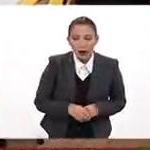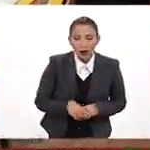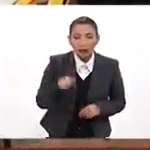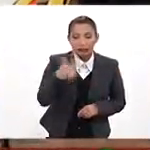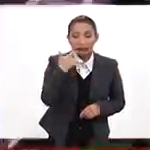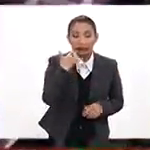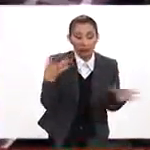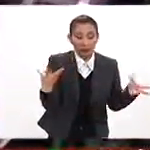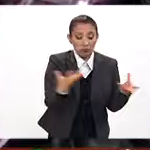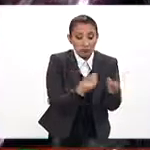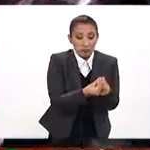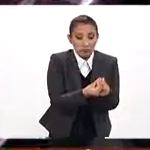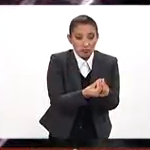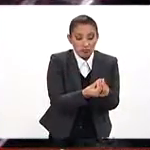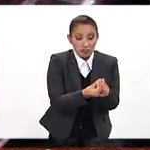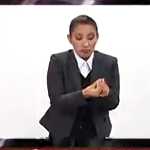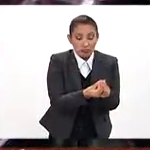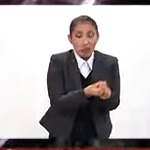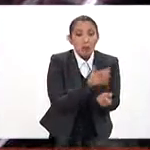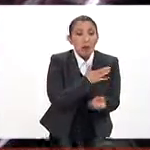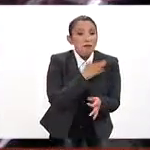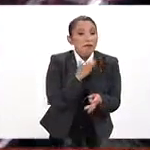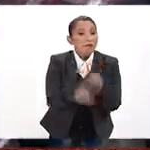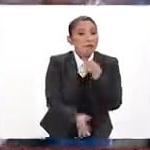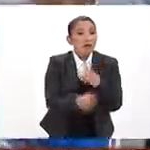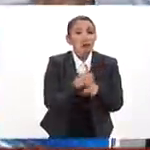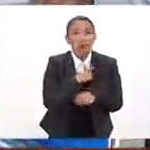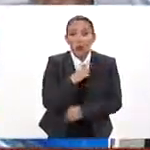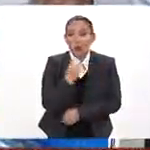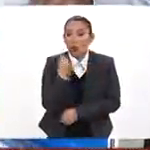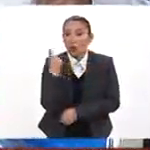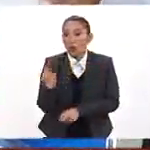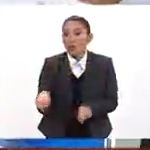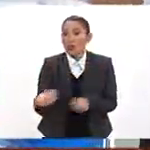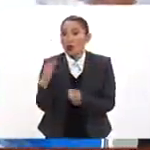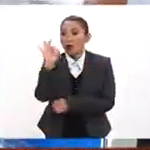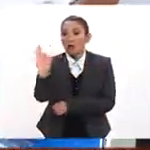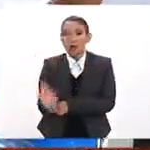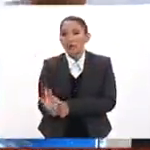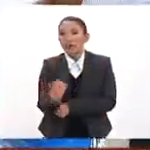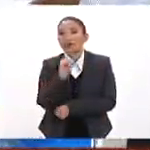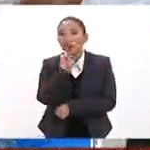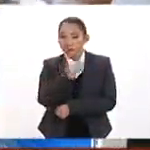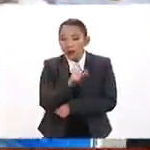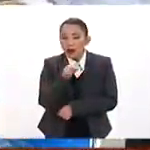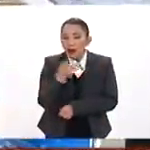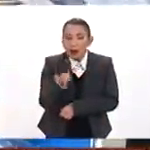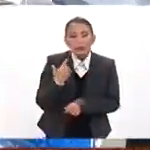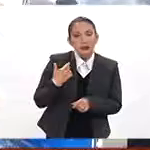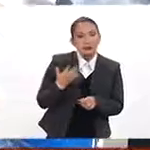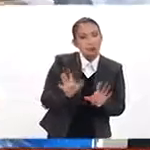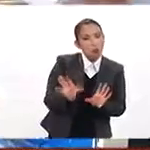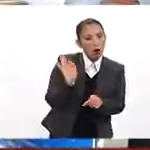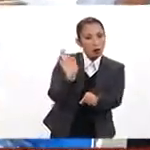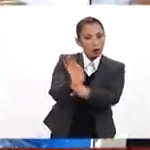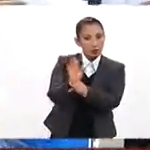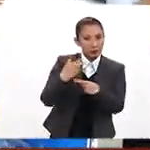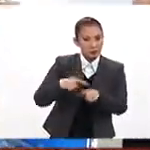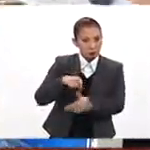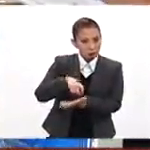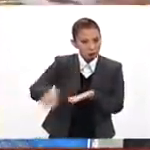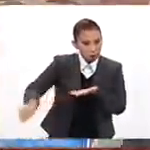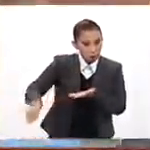este es un esfuerzo conjunto. O sea, el buen fin no nada más es sólo otorgar ofertas, sino también es la parte de proteger al